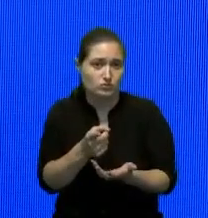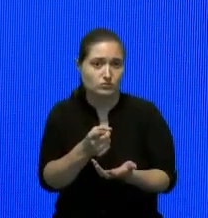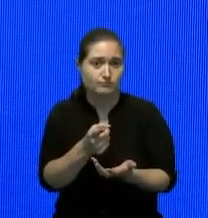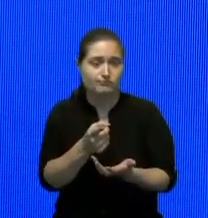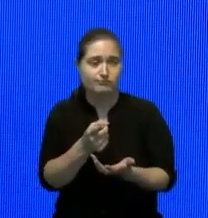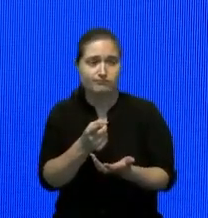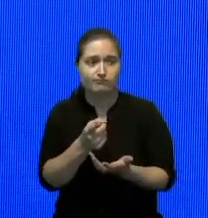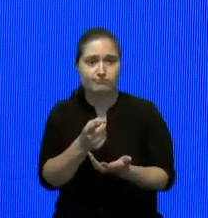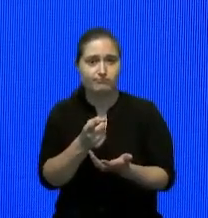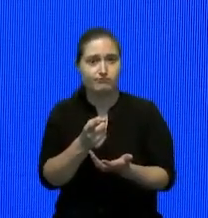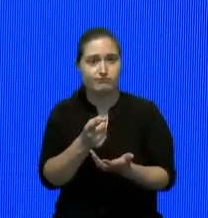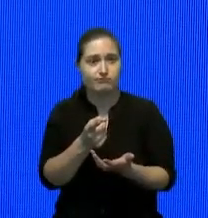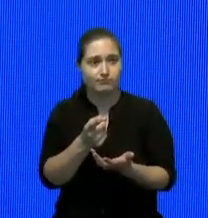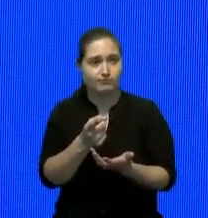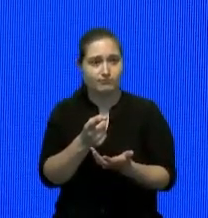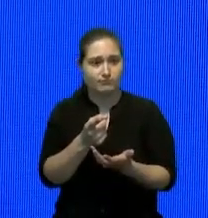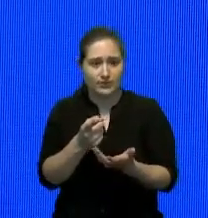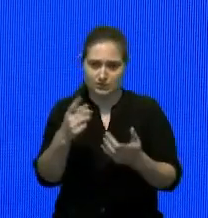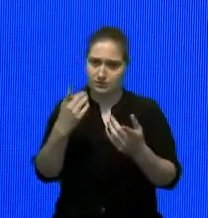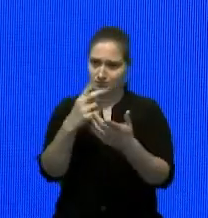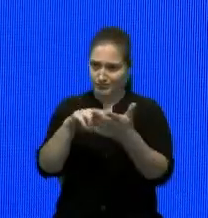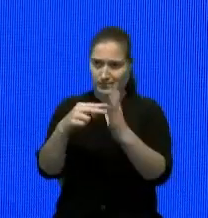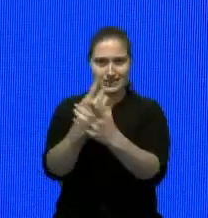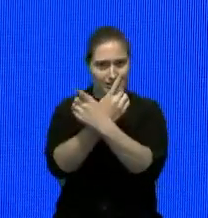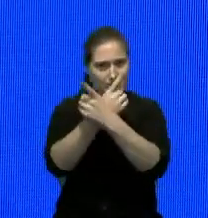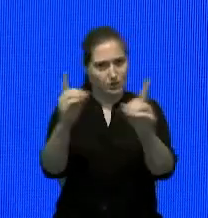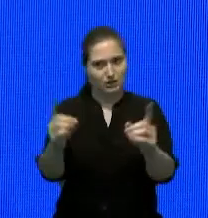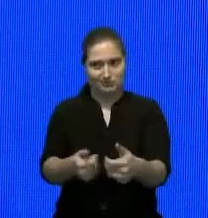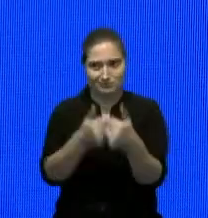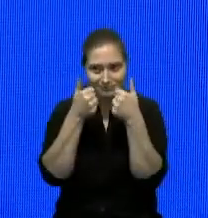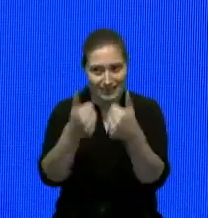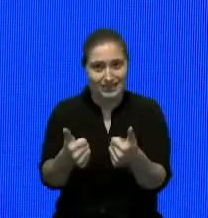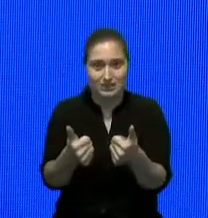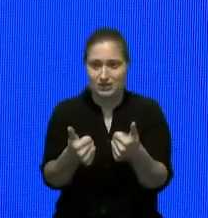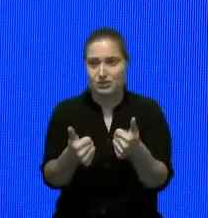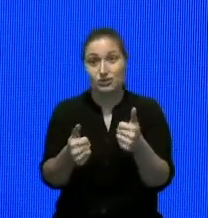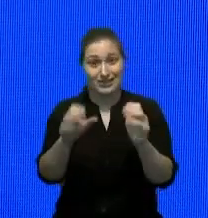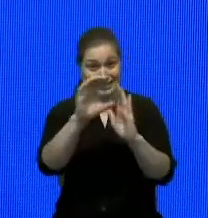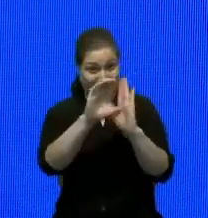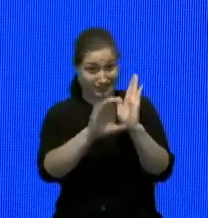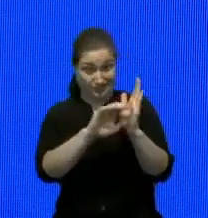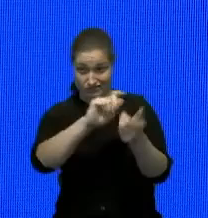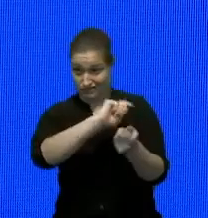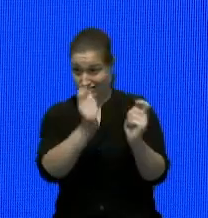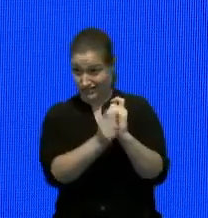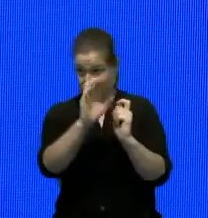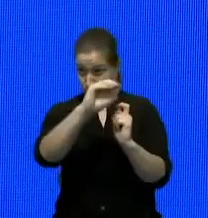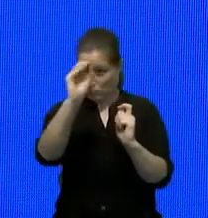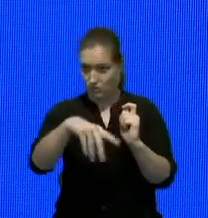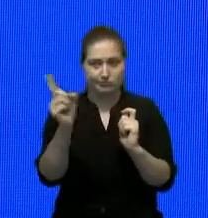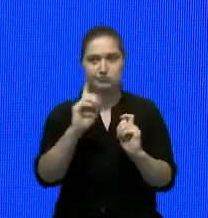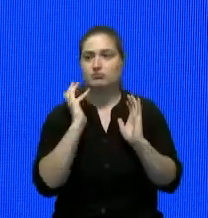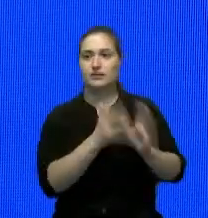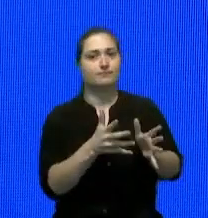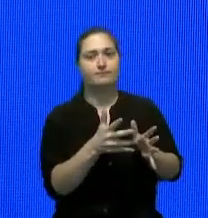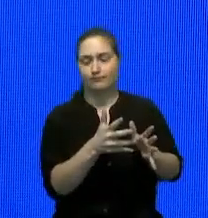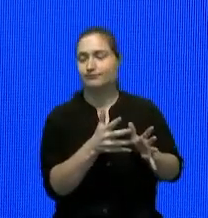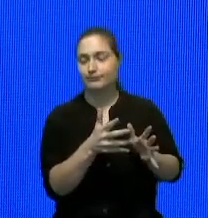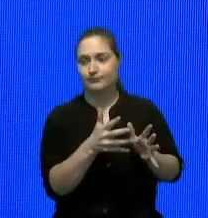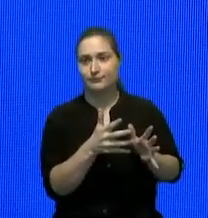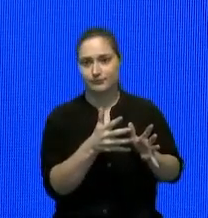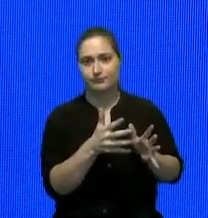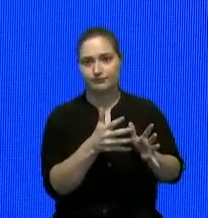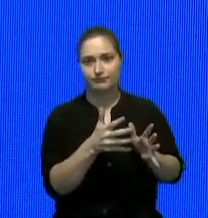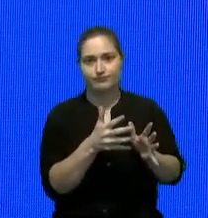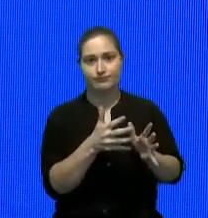aporta a una democracia efectiva así que eso en la constitución no se va a tocar eso eso